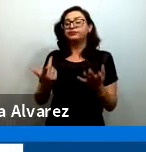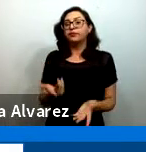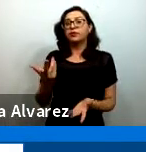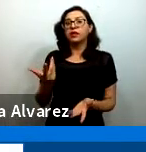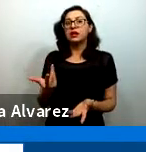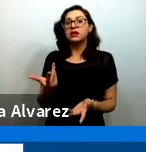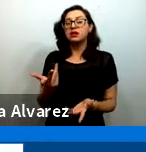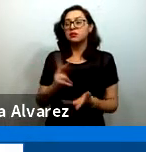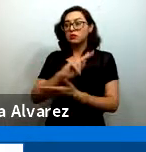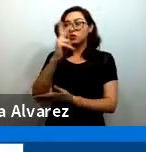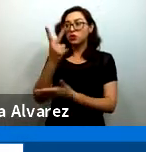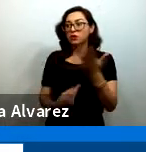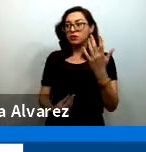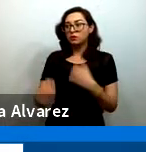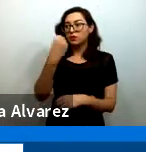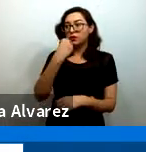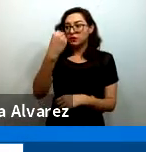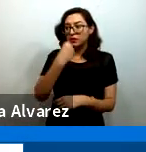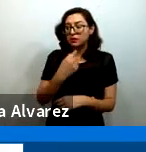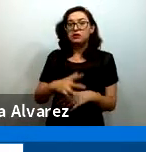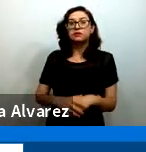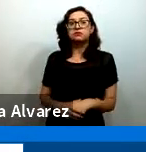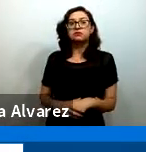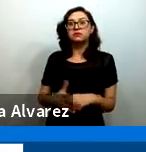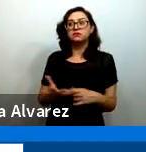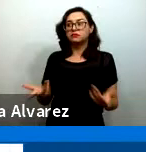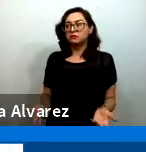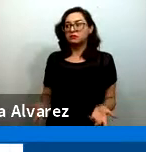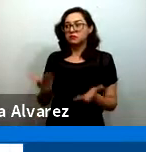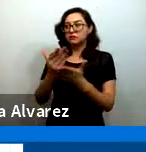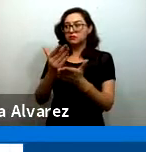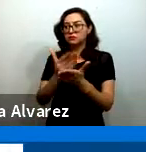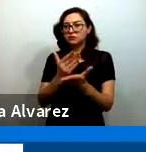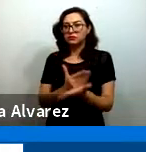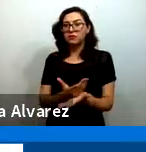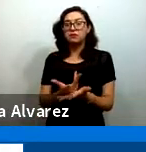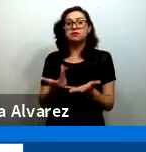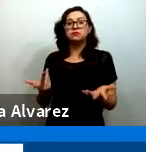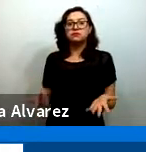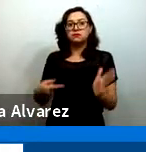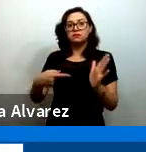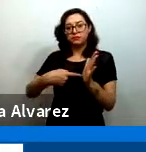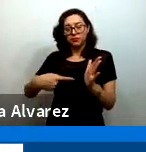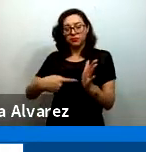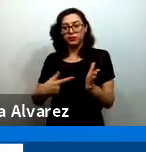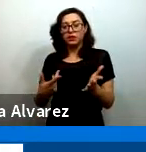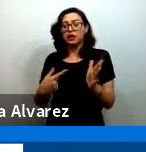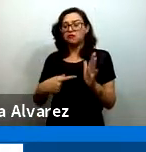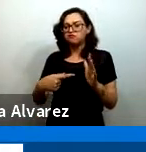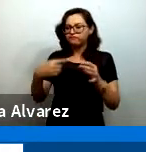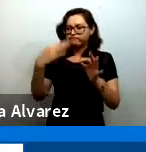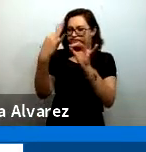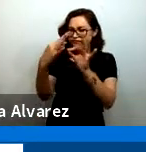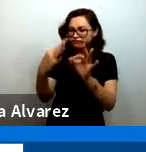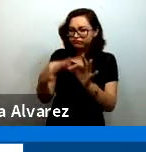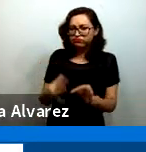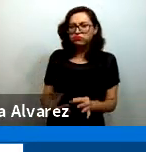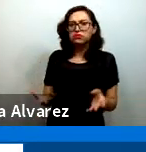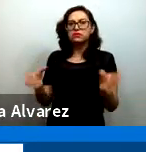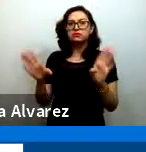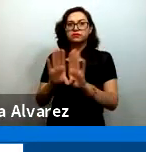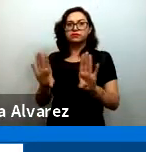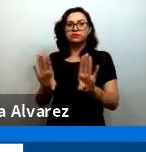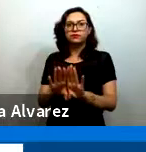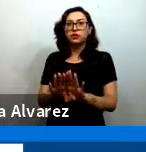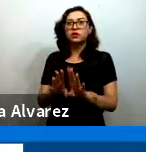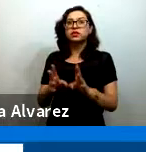formó esta matriz para definir y reconociendo las muy distintas necesidades